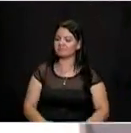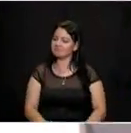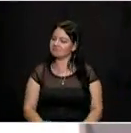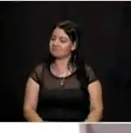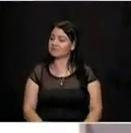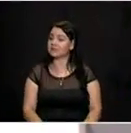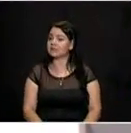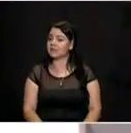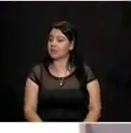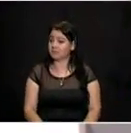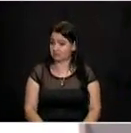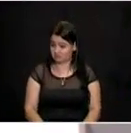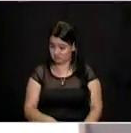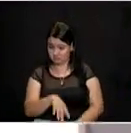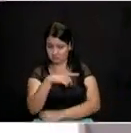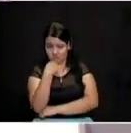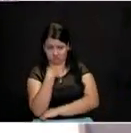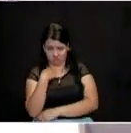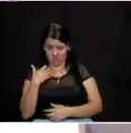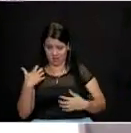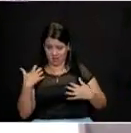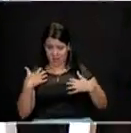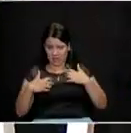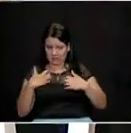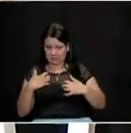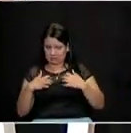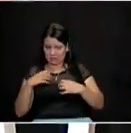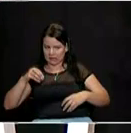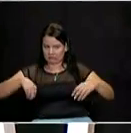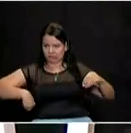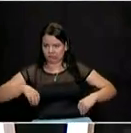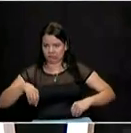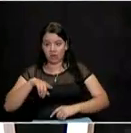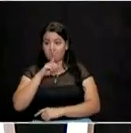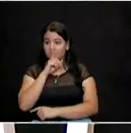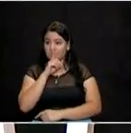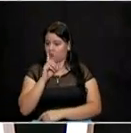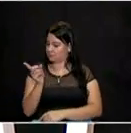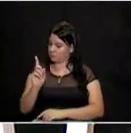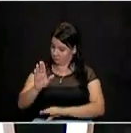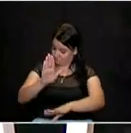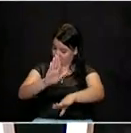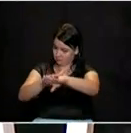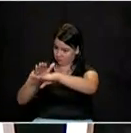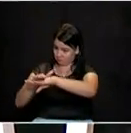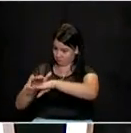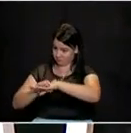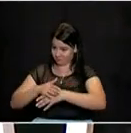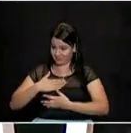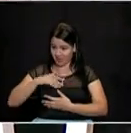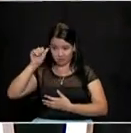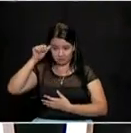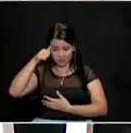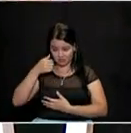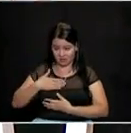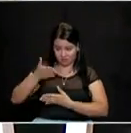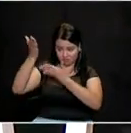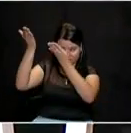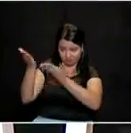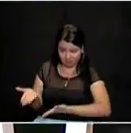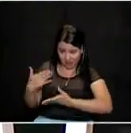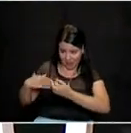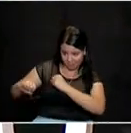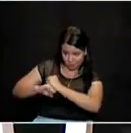Bueno, de hecho, no a todo el mundo le da miedo hablar de los temas de corrupción. Debo recordar que fue nuestro diputado quien puso sobre el debate